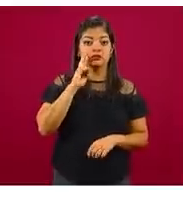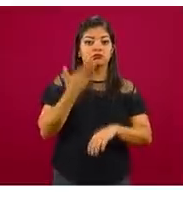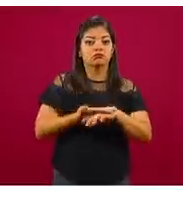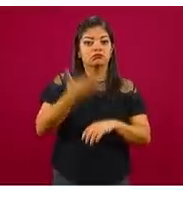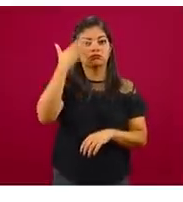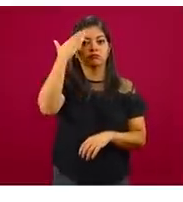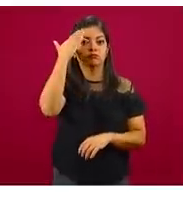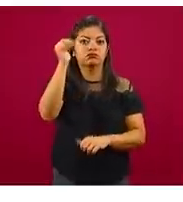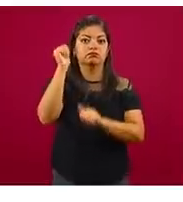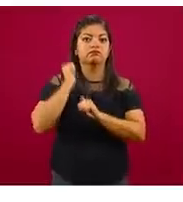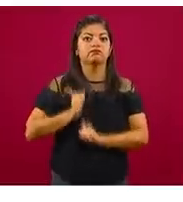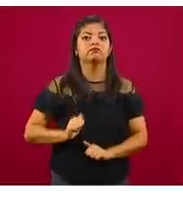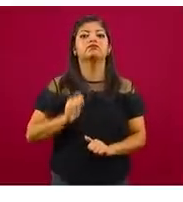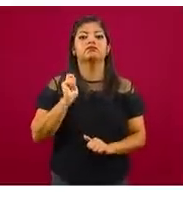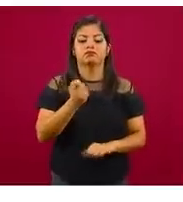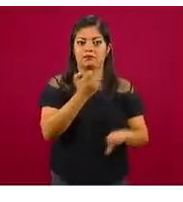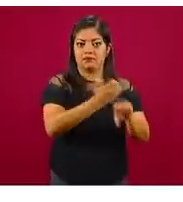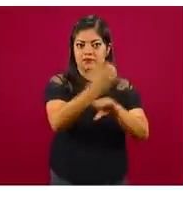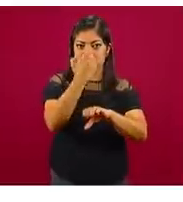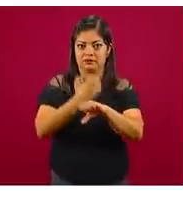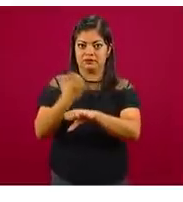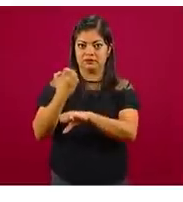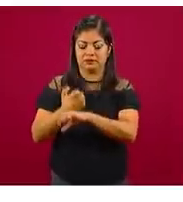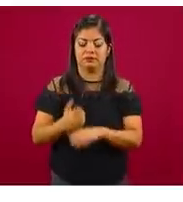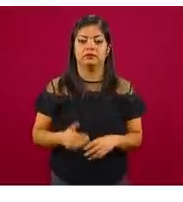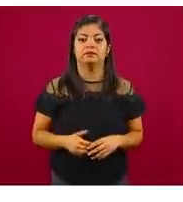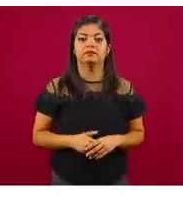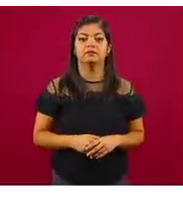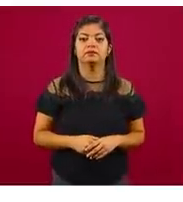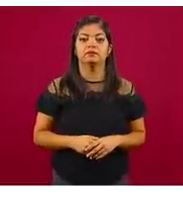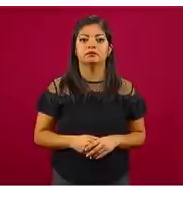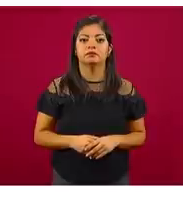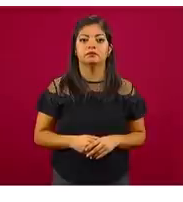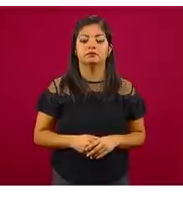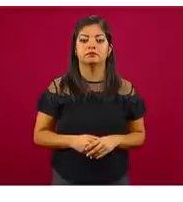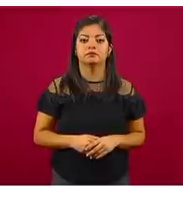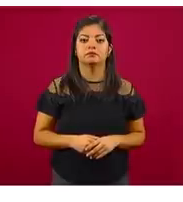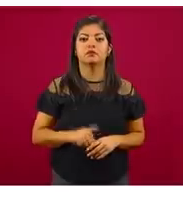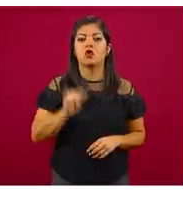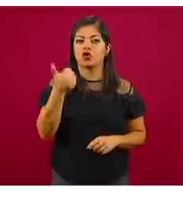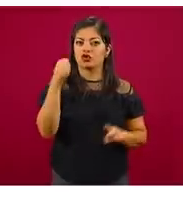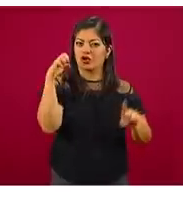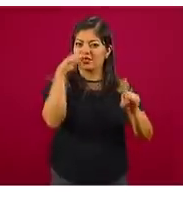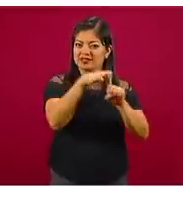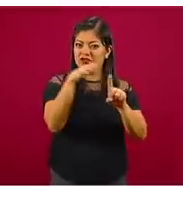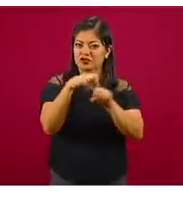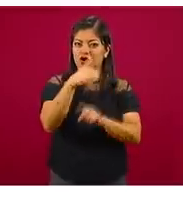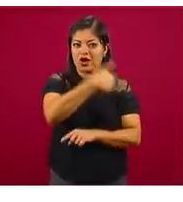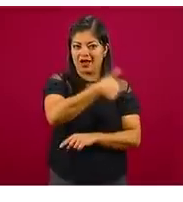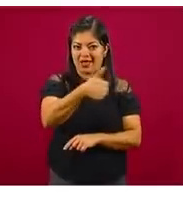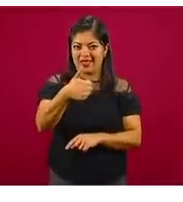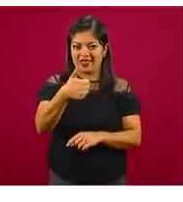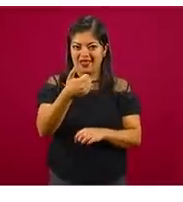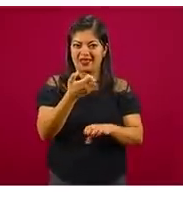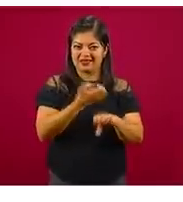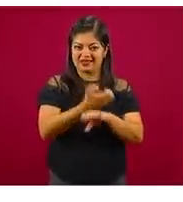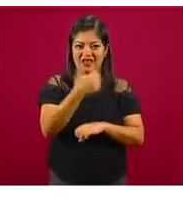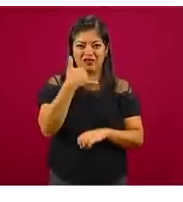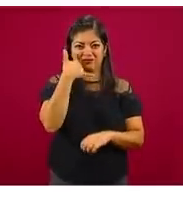esfuerzos de los estados. Adelante, por favor. Extorsión por entidad federativa, adelante.